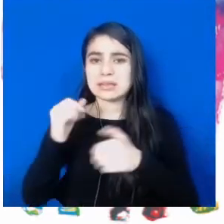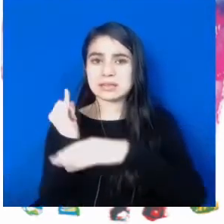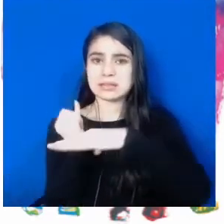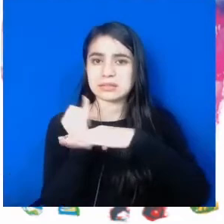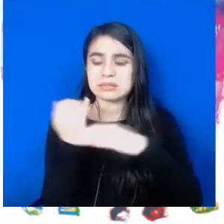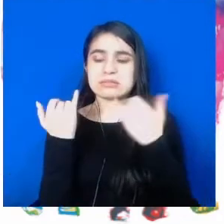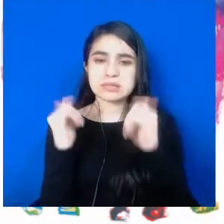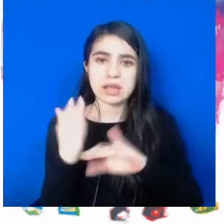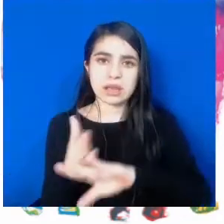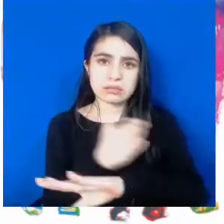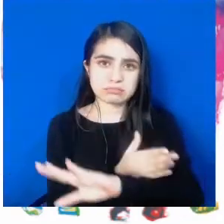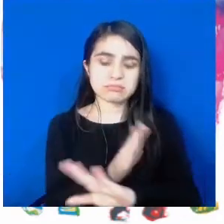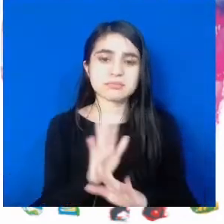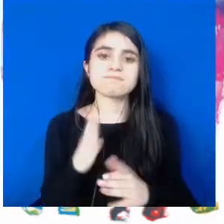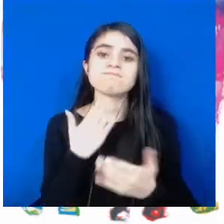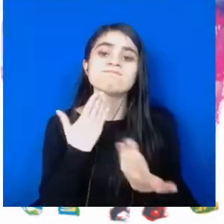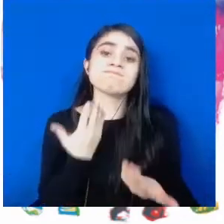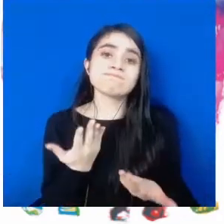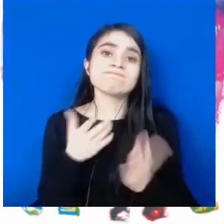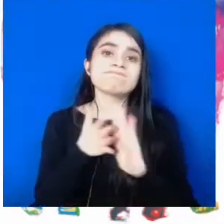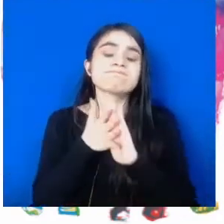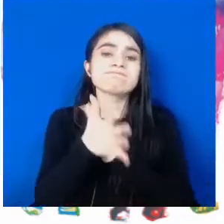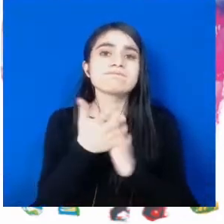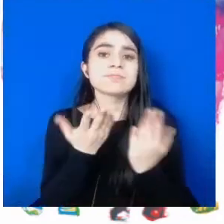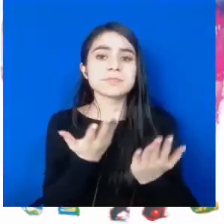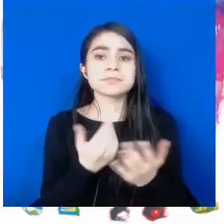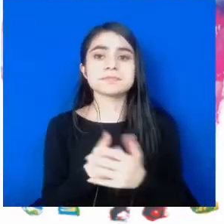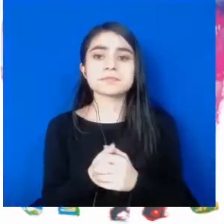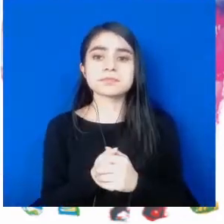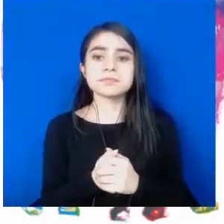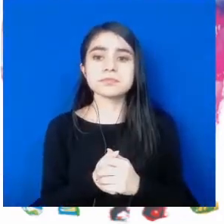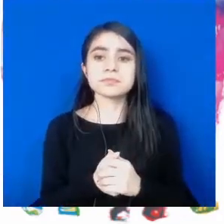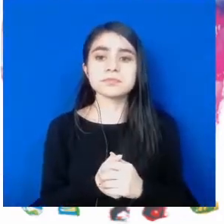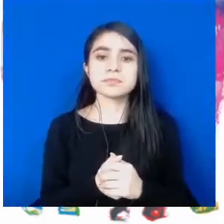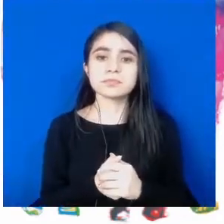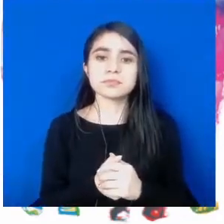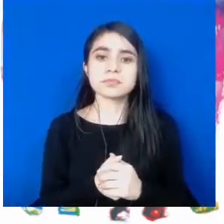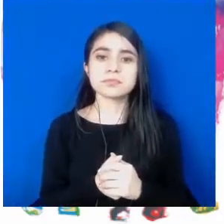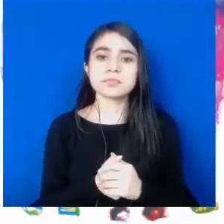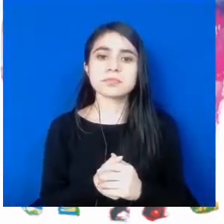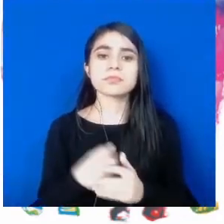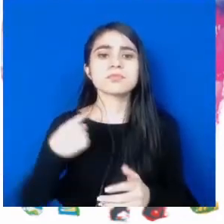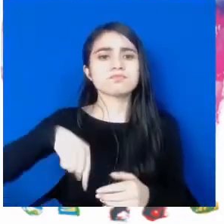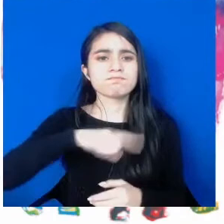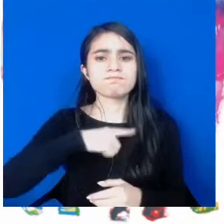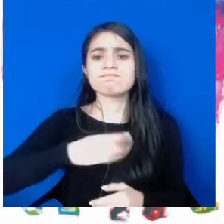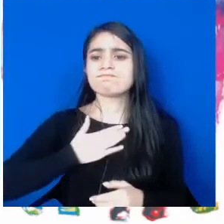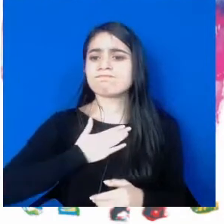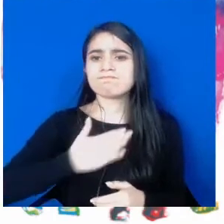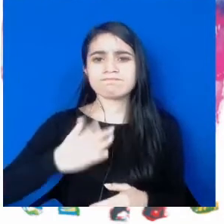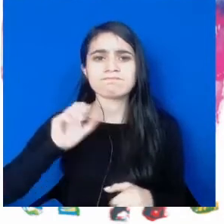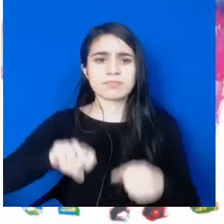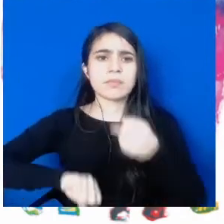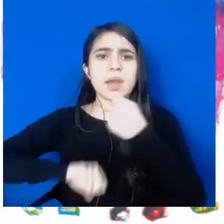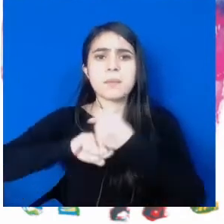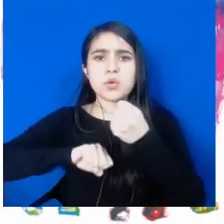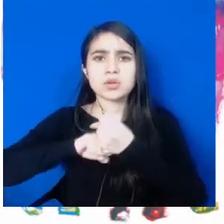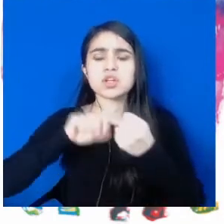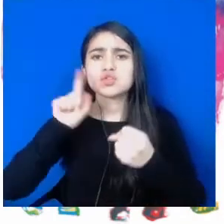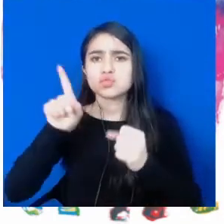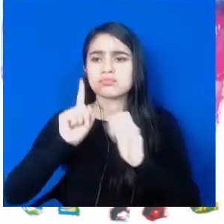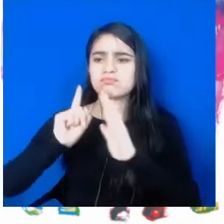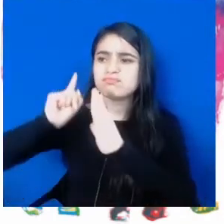decirle que estamos dispuestos a apoyar todas las directrices y